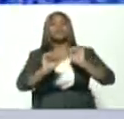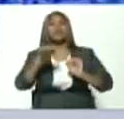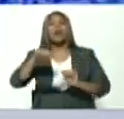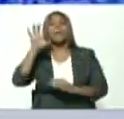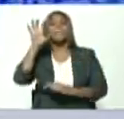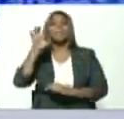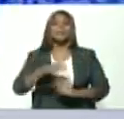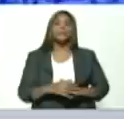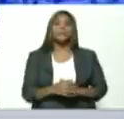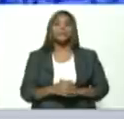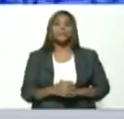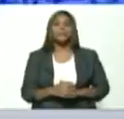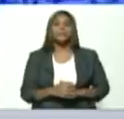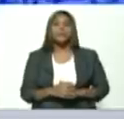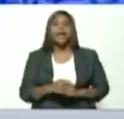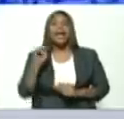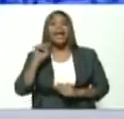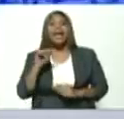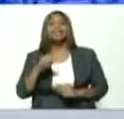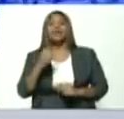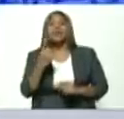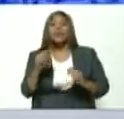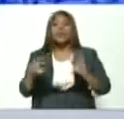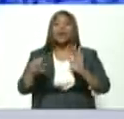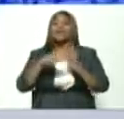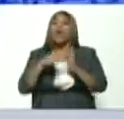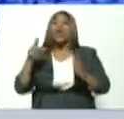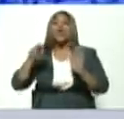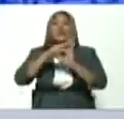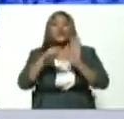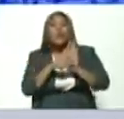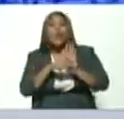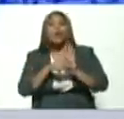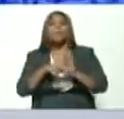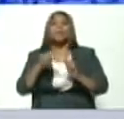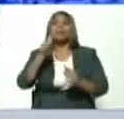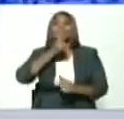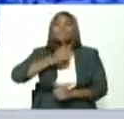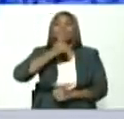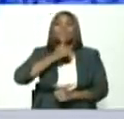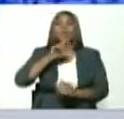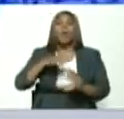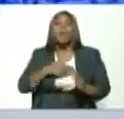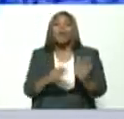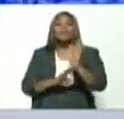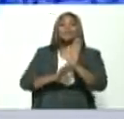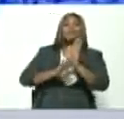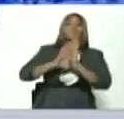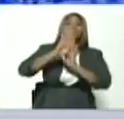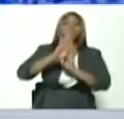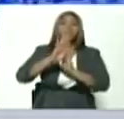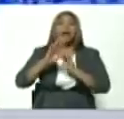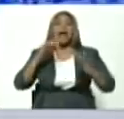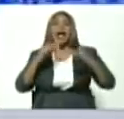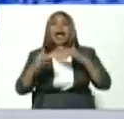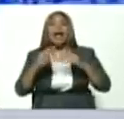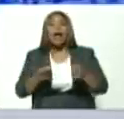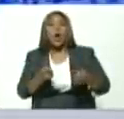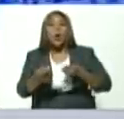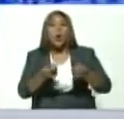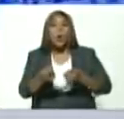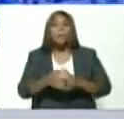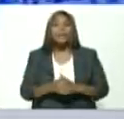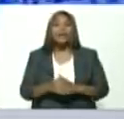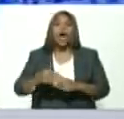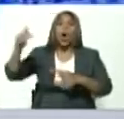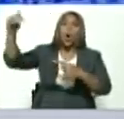patria. Es una de las líneas principales resistencia y de avance ante la guerra económica imperialista. Es una de